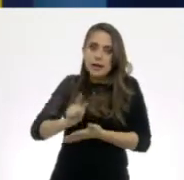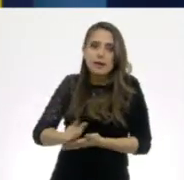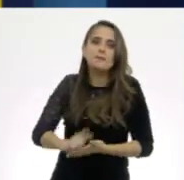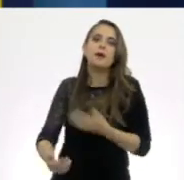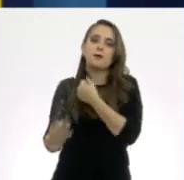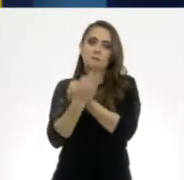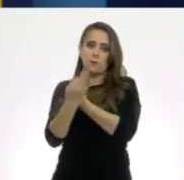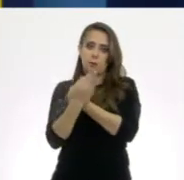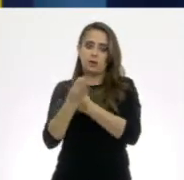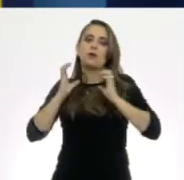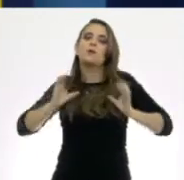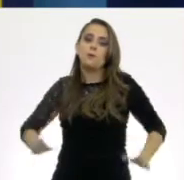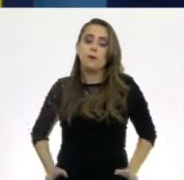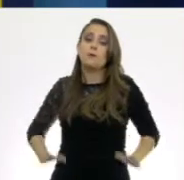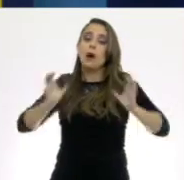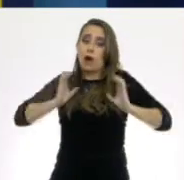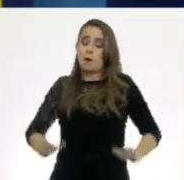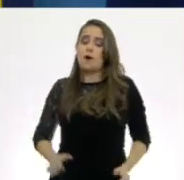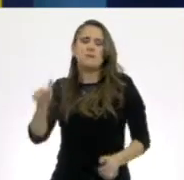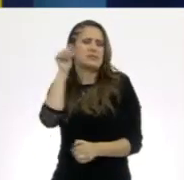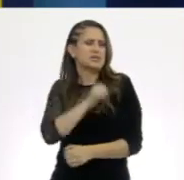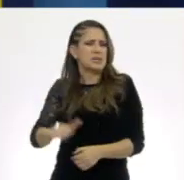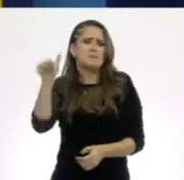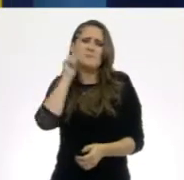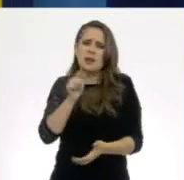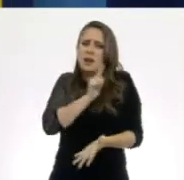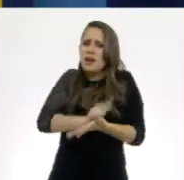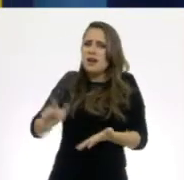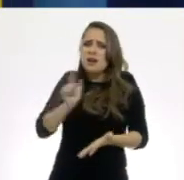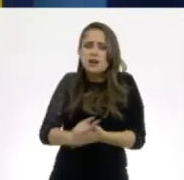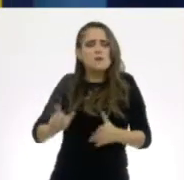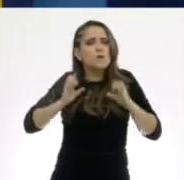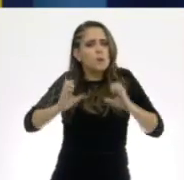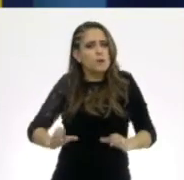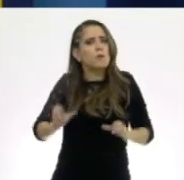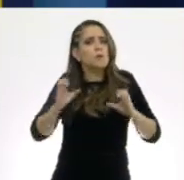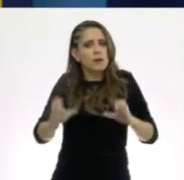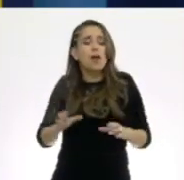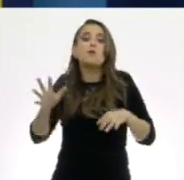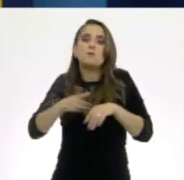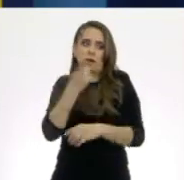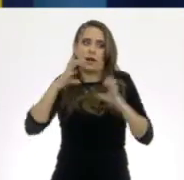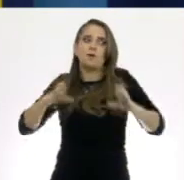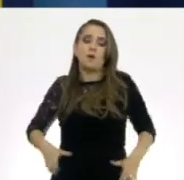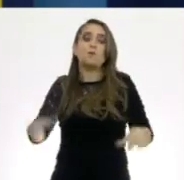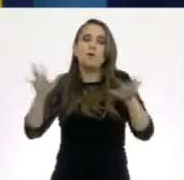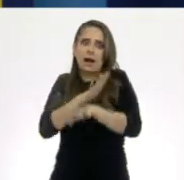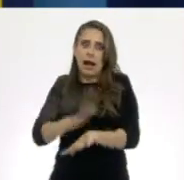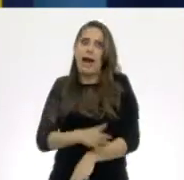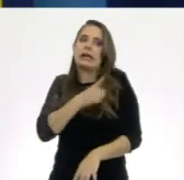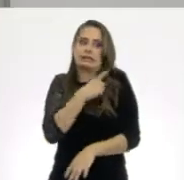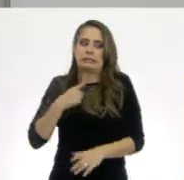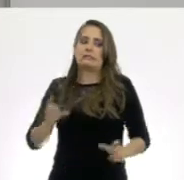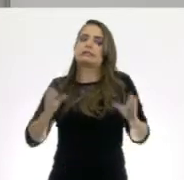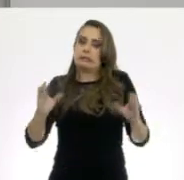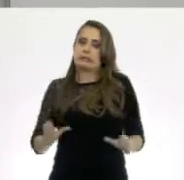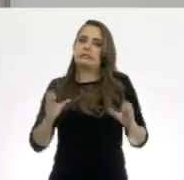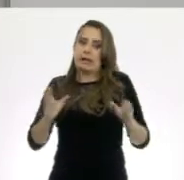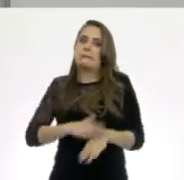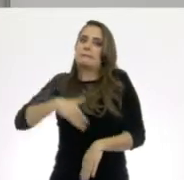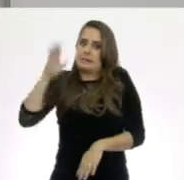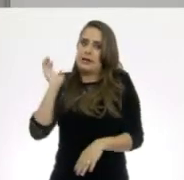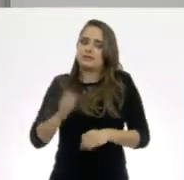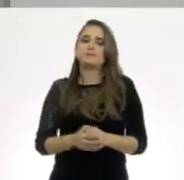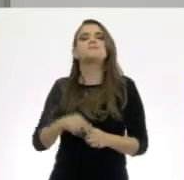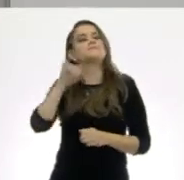ya que nuestro cuerpo debe estar limpio y protegido precisamente por esos cambios corporales. Así es. Para